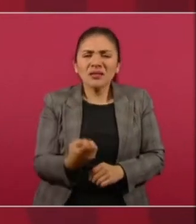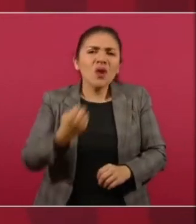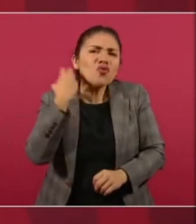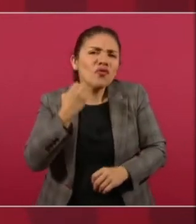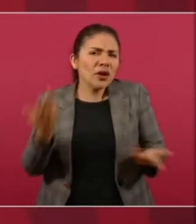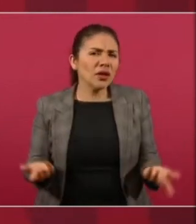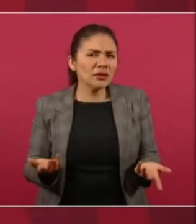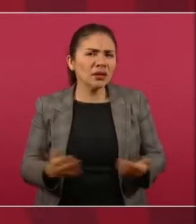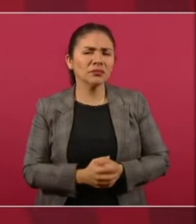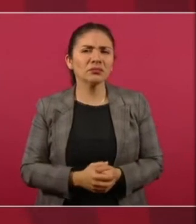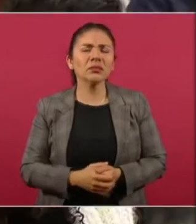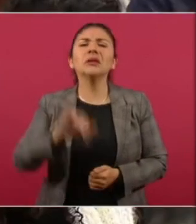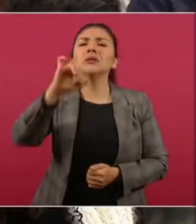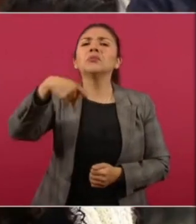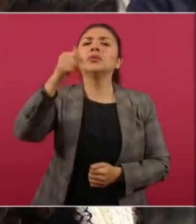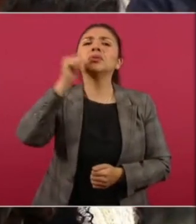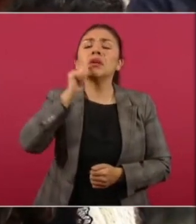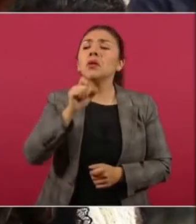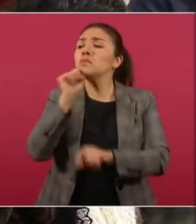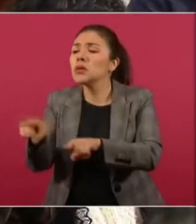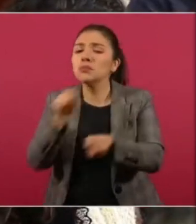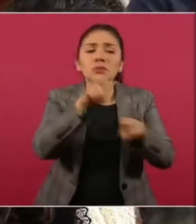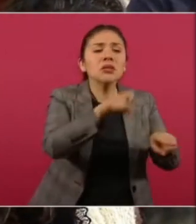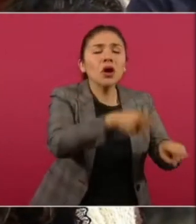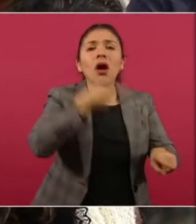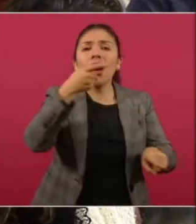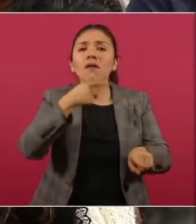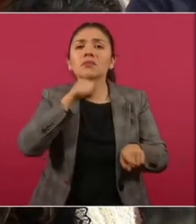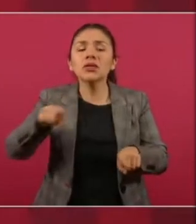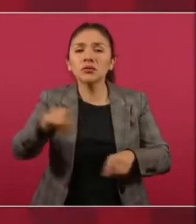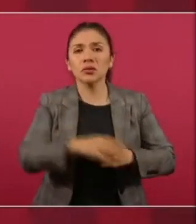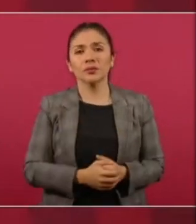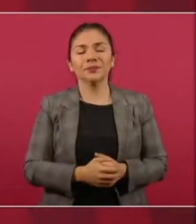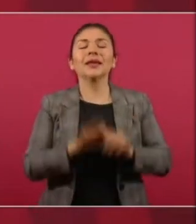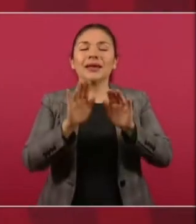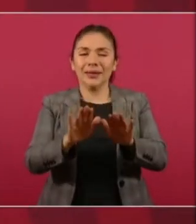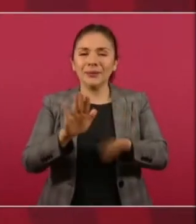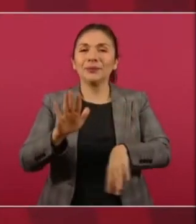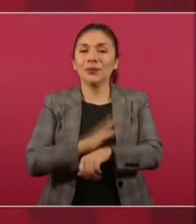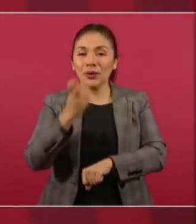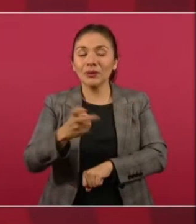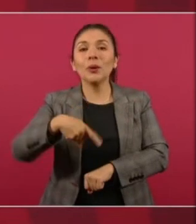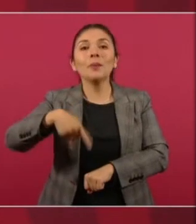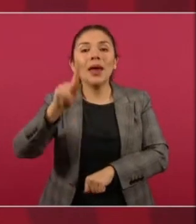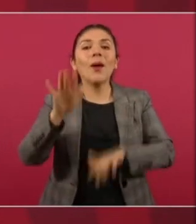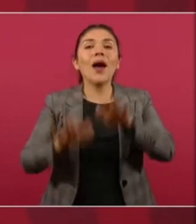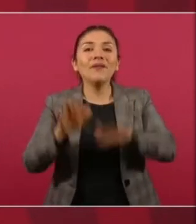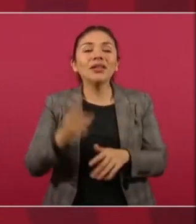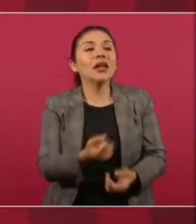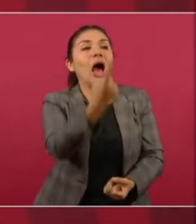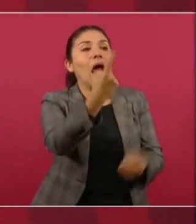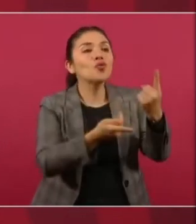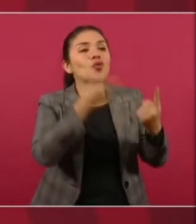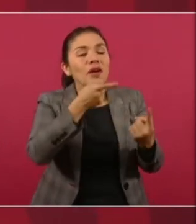Pues sí, pero usted le da la palabra a los mismos cada semana. Por eso. Nada más que, pues a veces hablan unos,